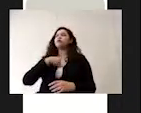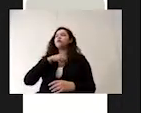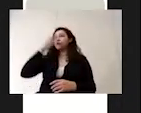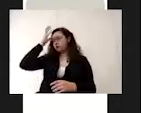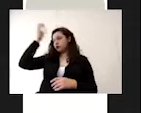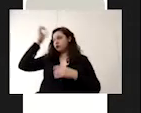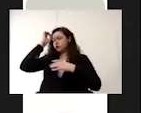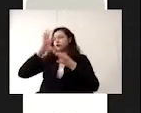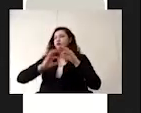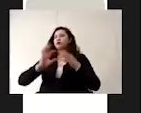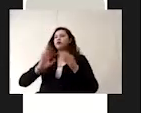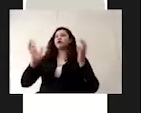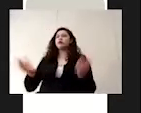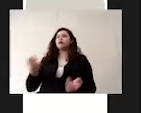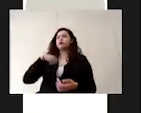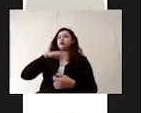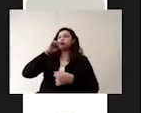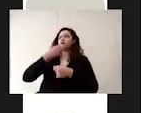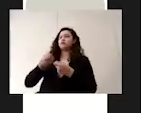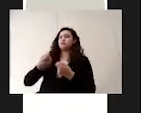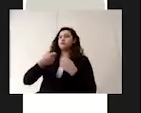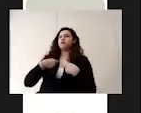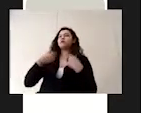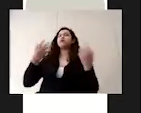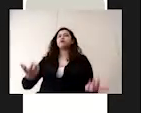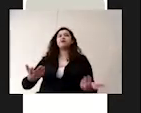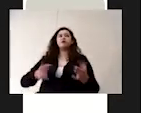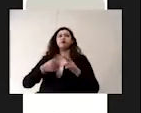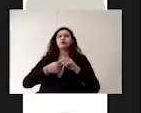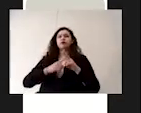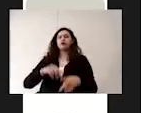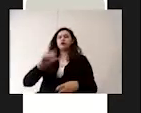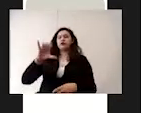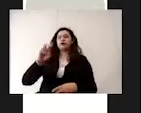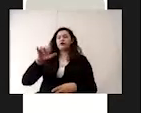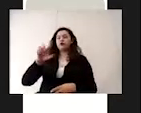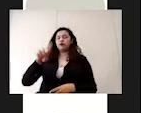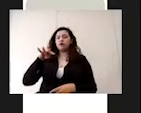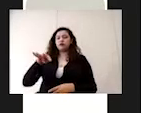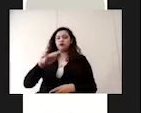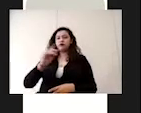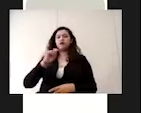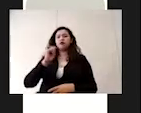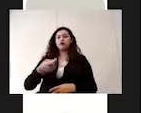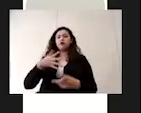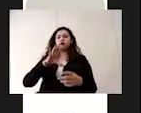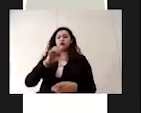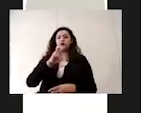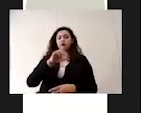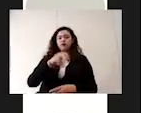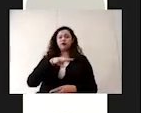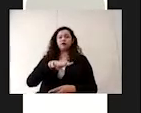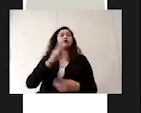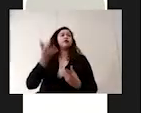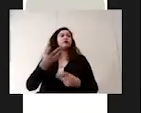que nos competen. Vamos a empezar definiendo COVID-19. El COVID-19 es una enfermedad